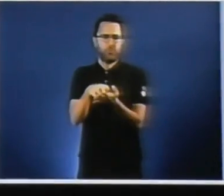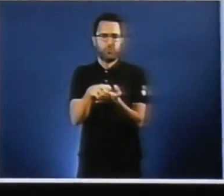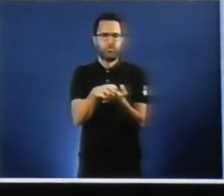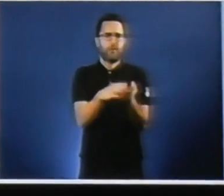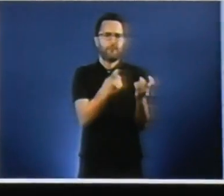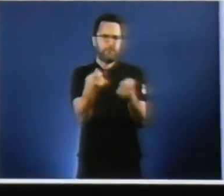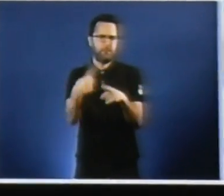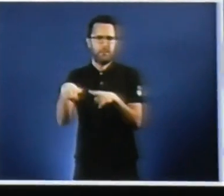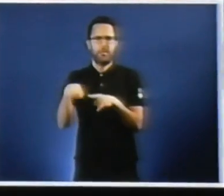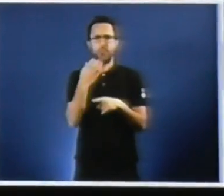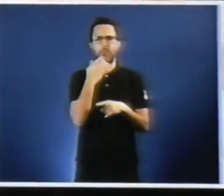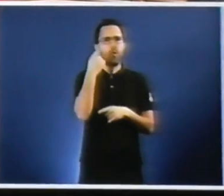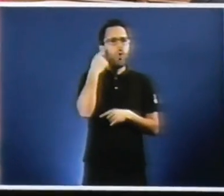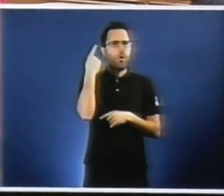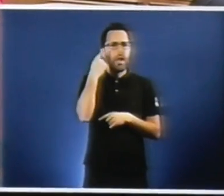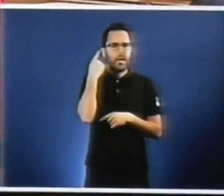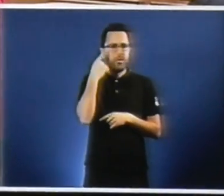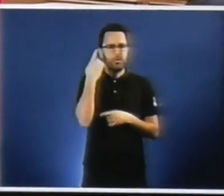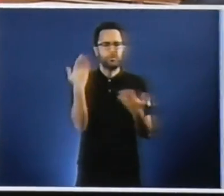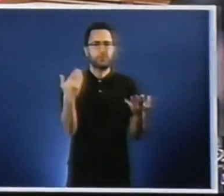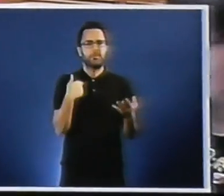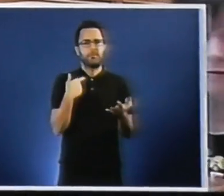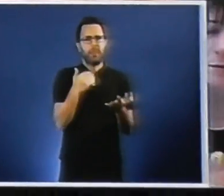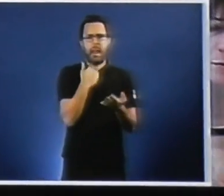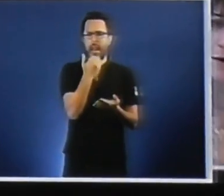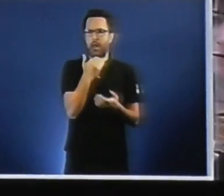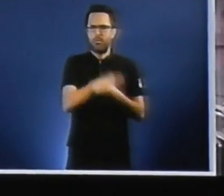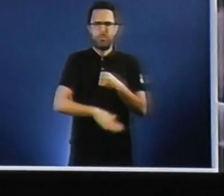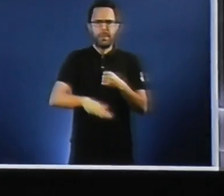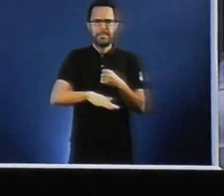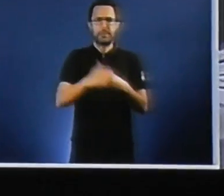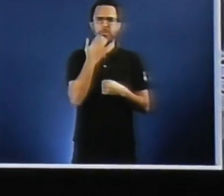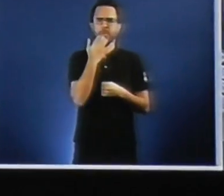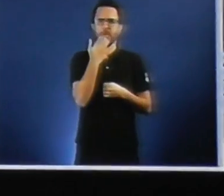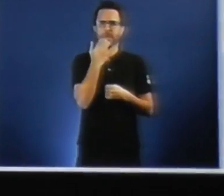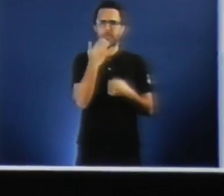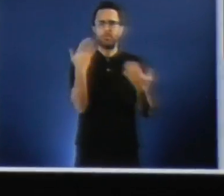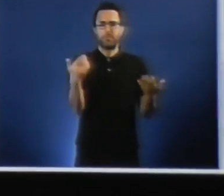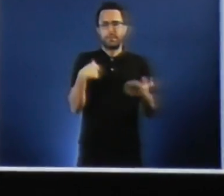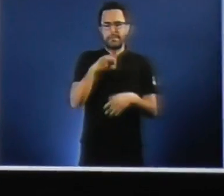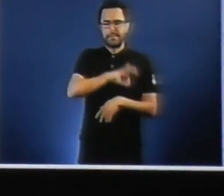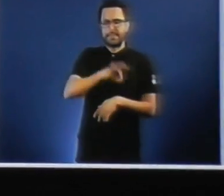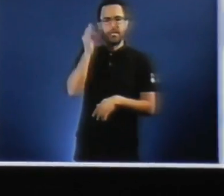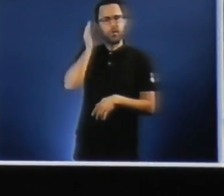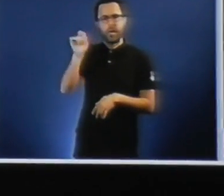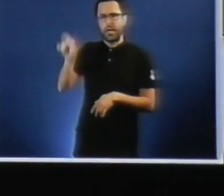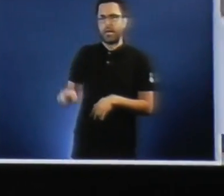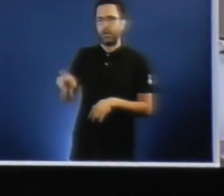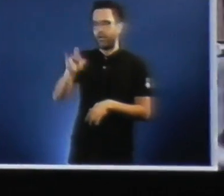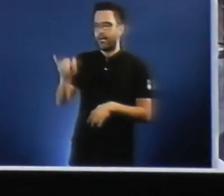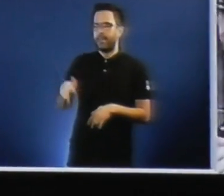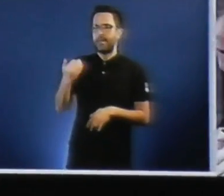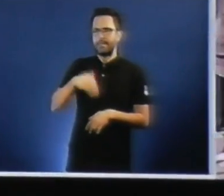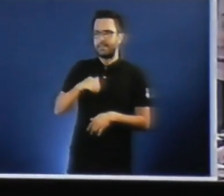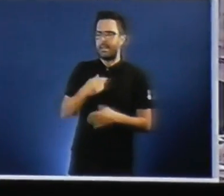elementais como, por exemplo, senhora presidente que non sabemos, senhora Rodríguez, non se preocupe que xa temos registradas as